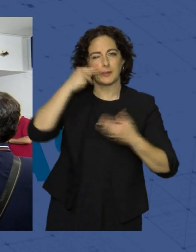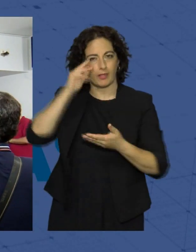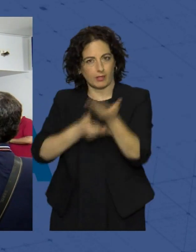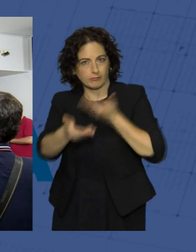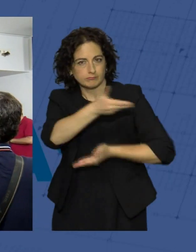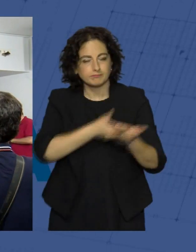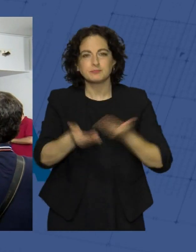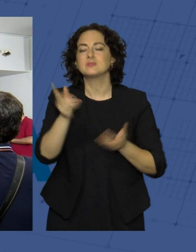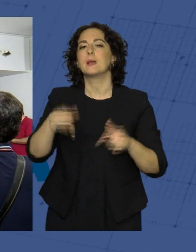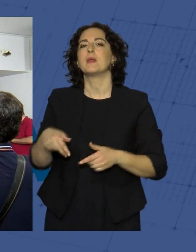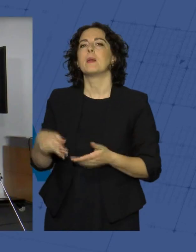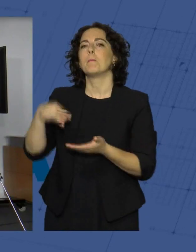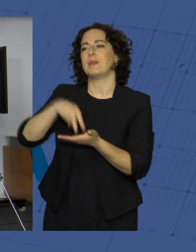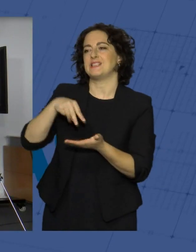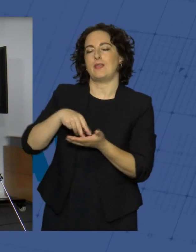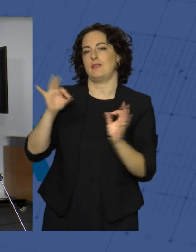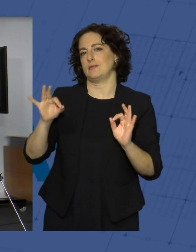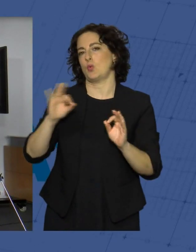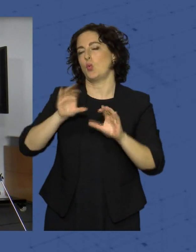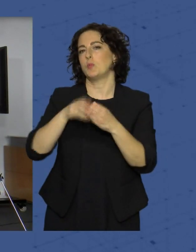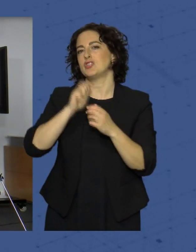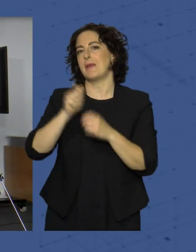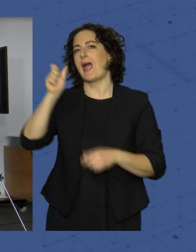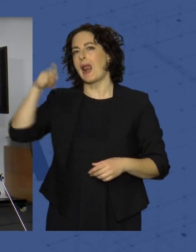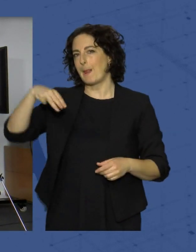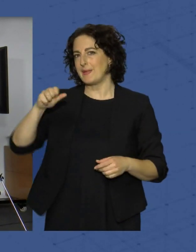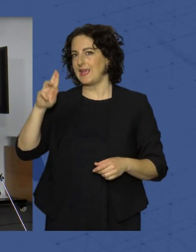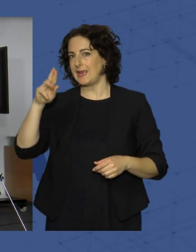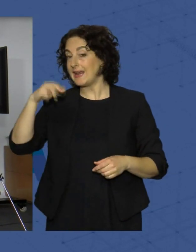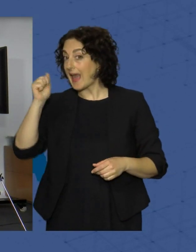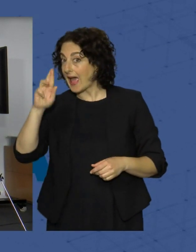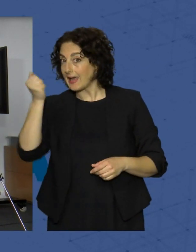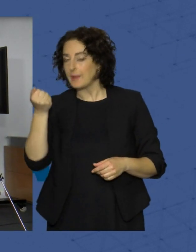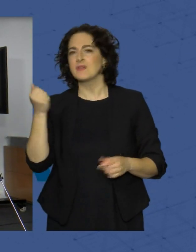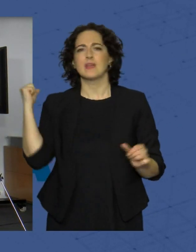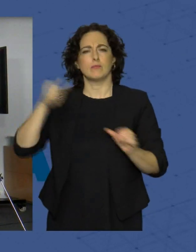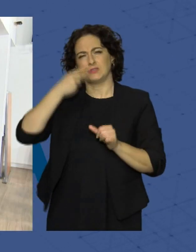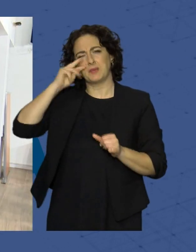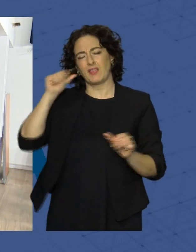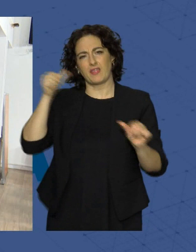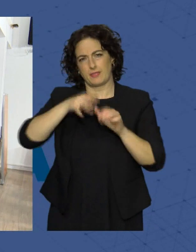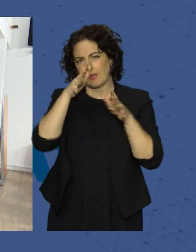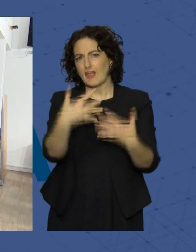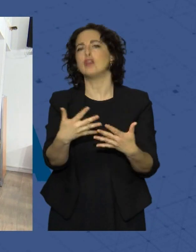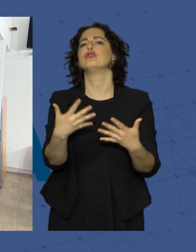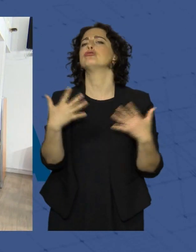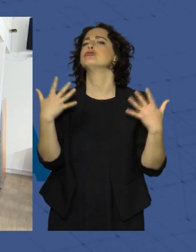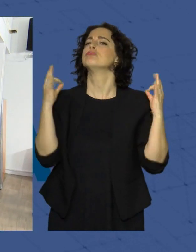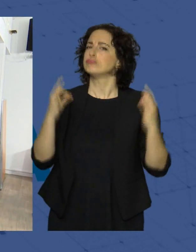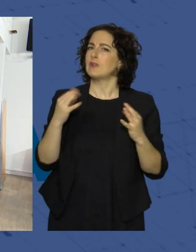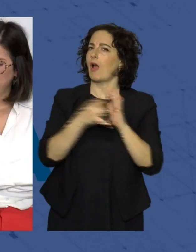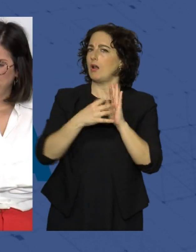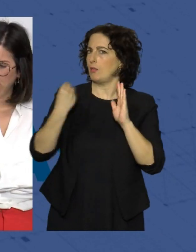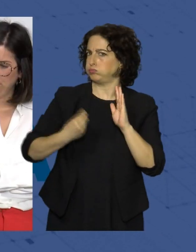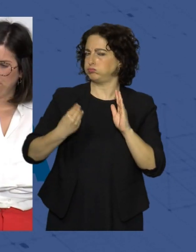Tiene la presencia obligada del grupo Almenara como anfitrión, agrupación con 10 años de experiencia y una gran calidad artística.